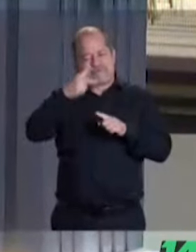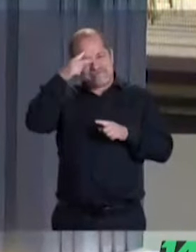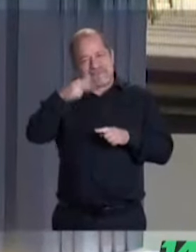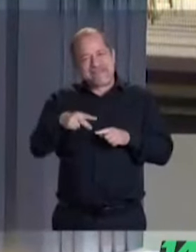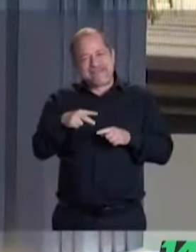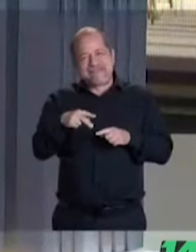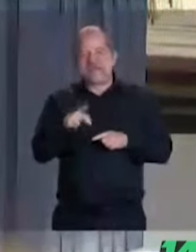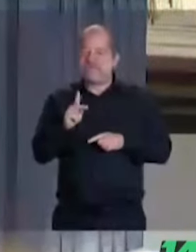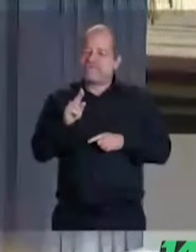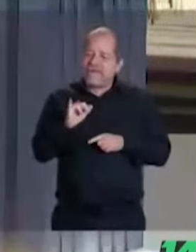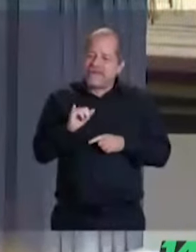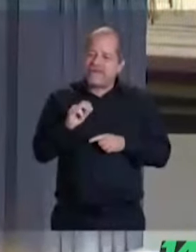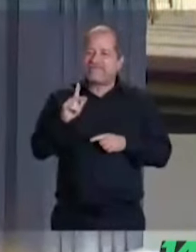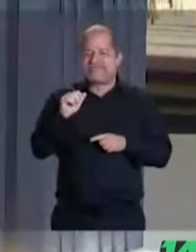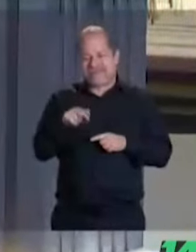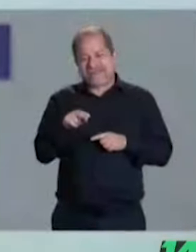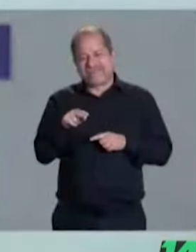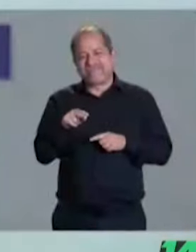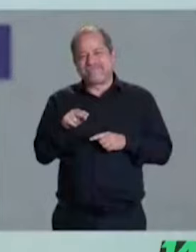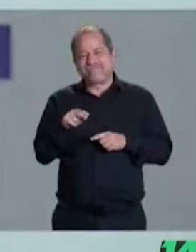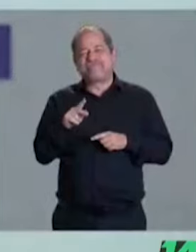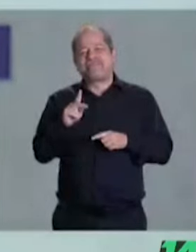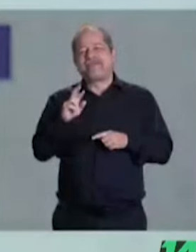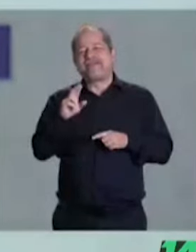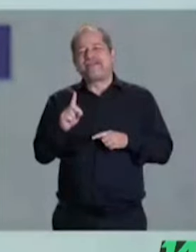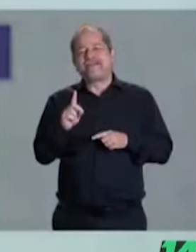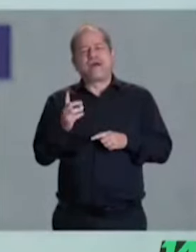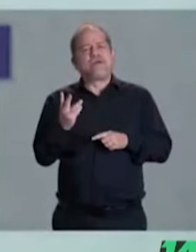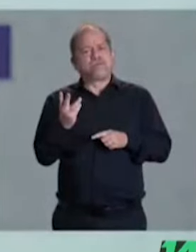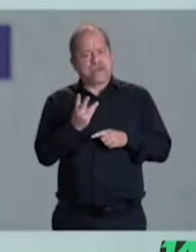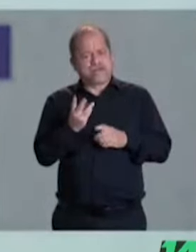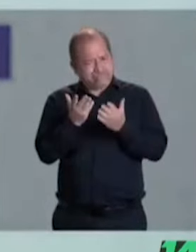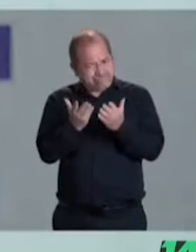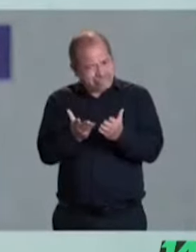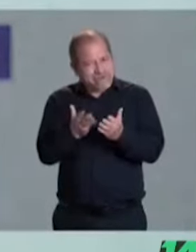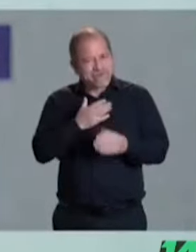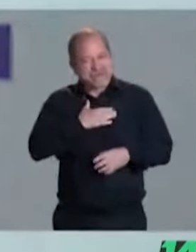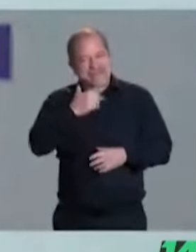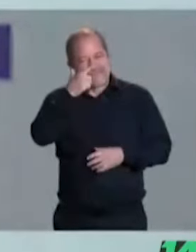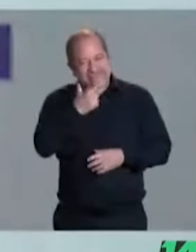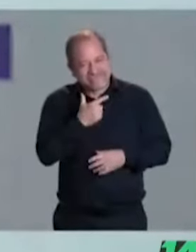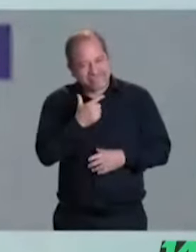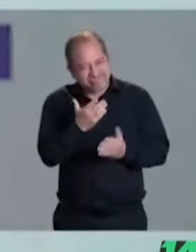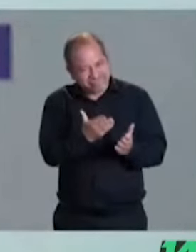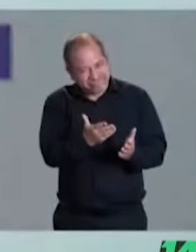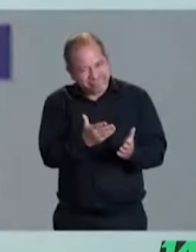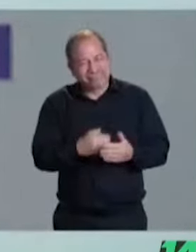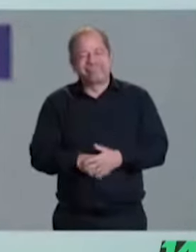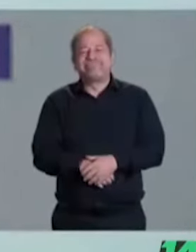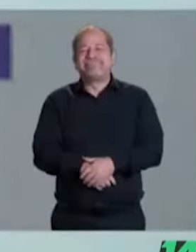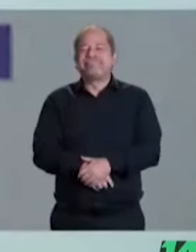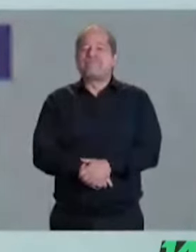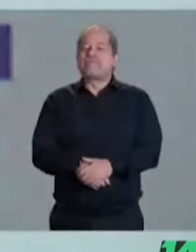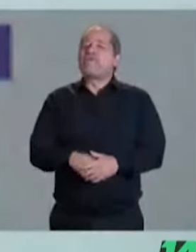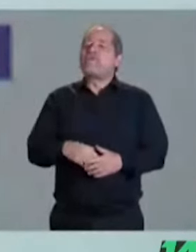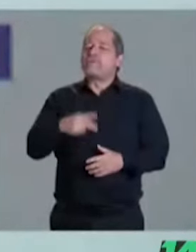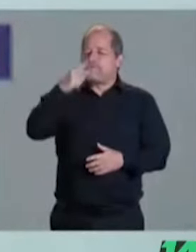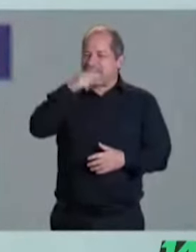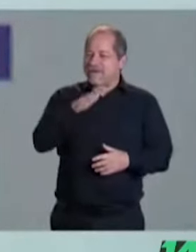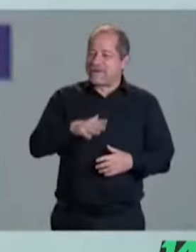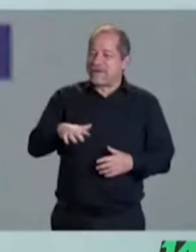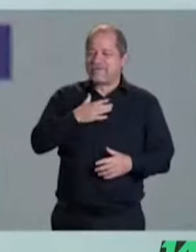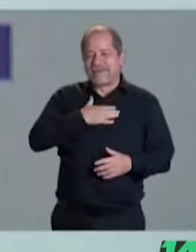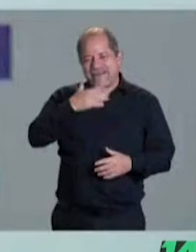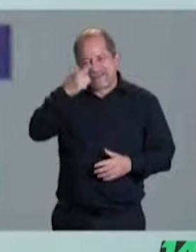Institucional y de la Revolución Democrática. Buenas noches, candidata. Buenas noches a todo México, a los que nos están viendo.